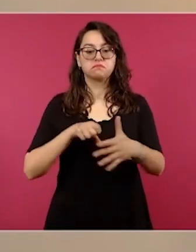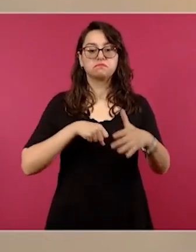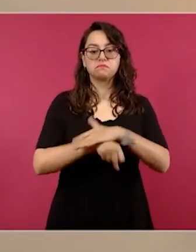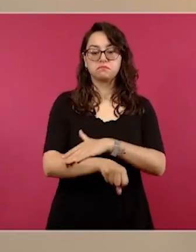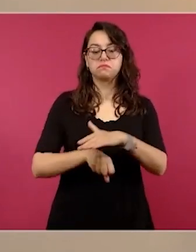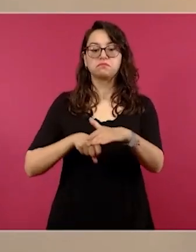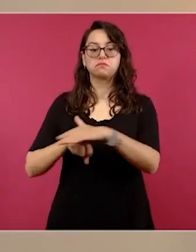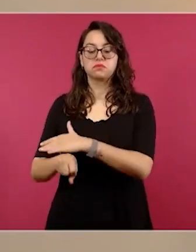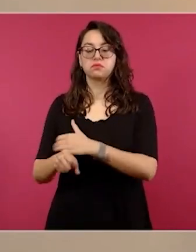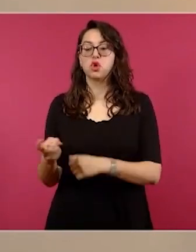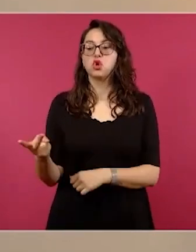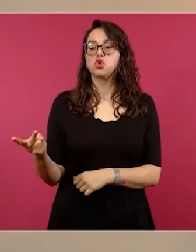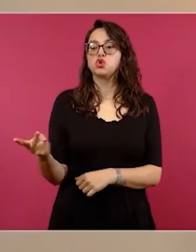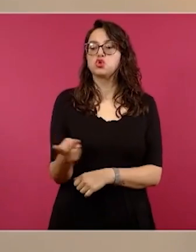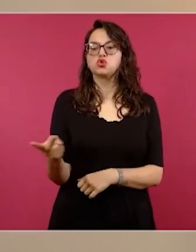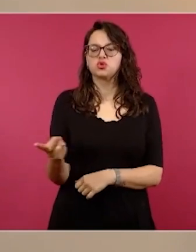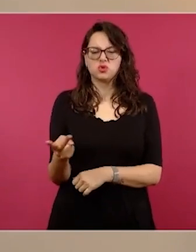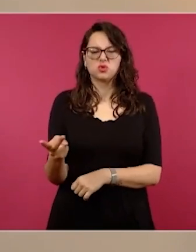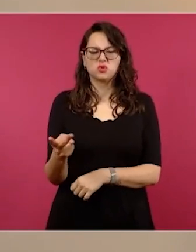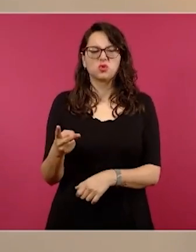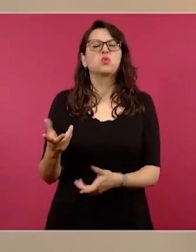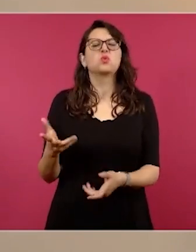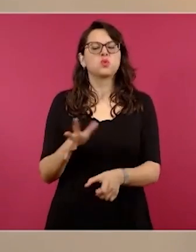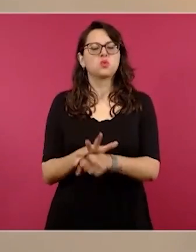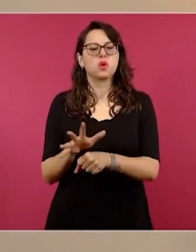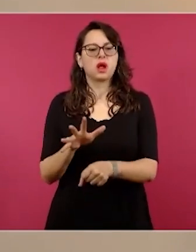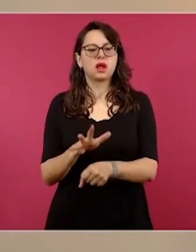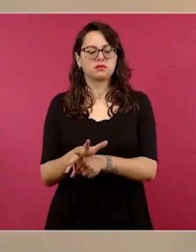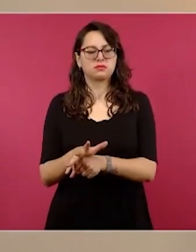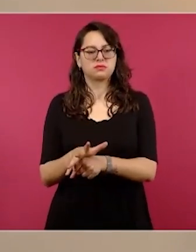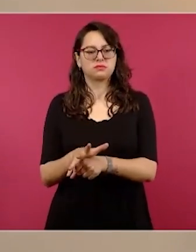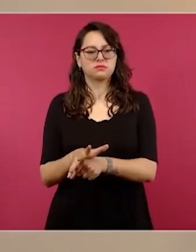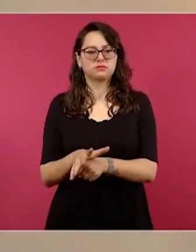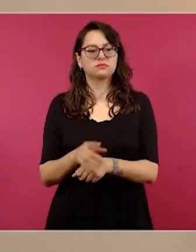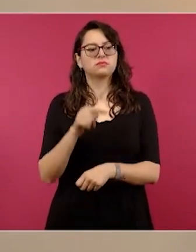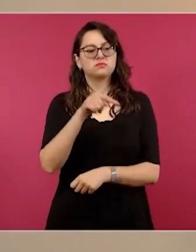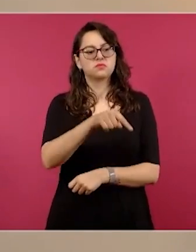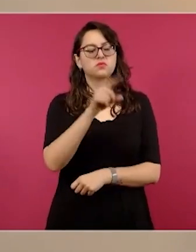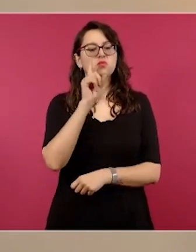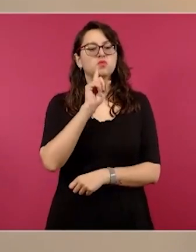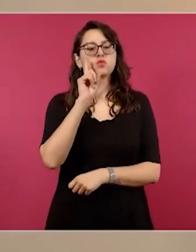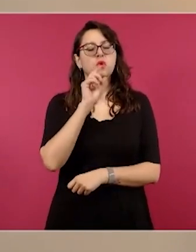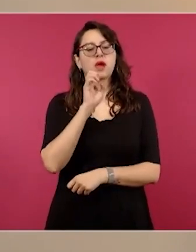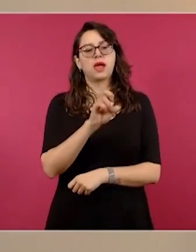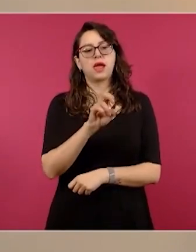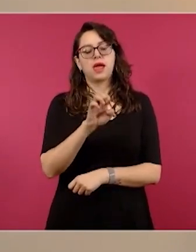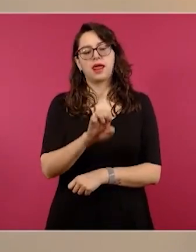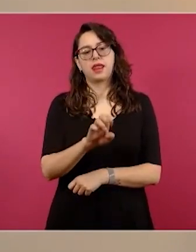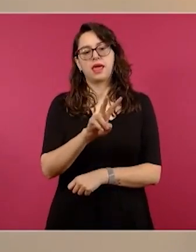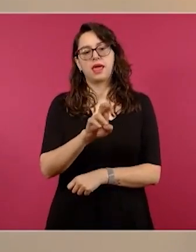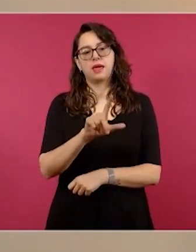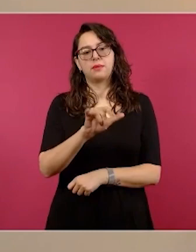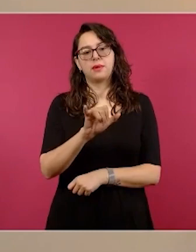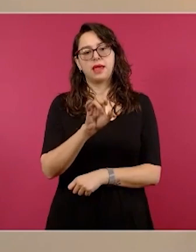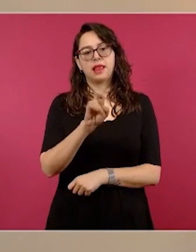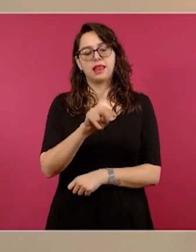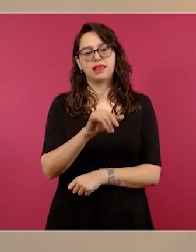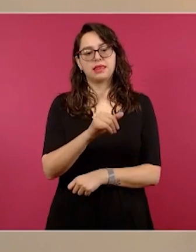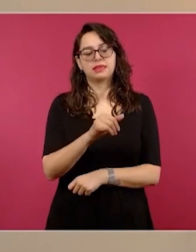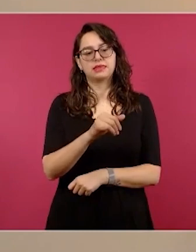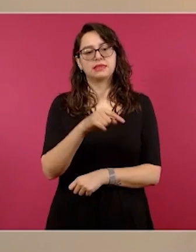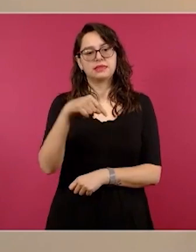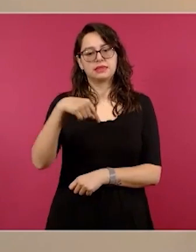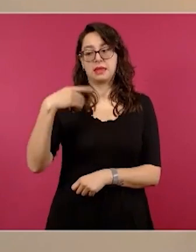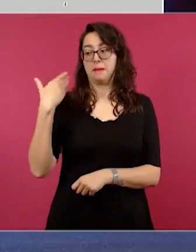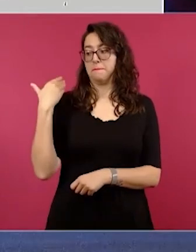Sigifredo N., expolicías estatales de Guerrero, por el homicidio calificado de Yanqui Cotán, estudiante de la normal de Ayotzinapa